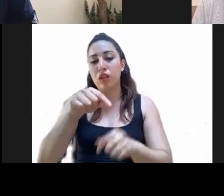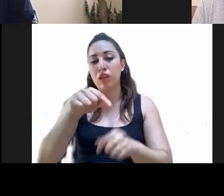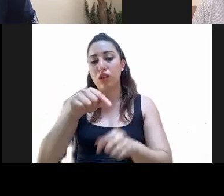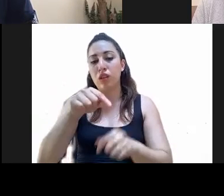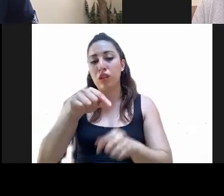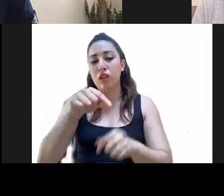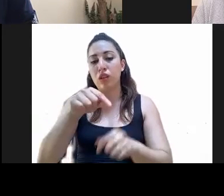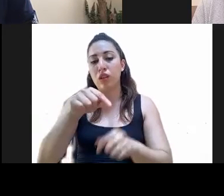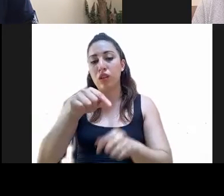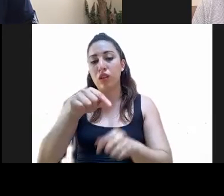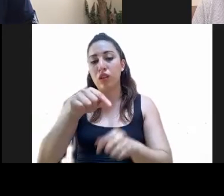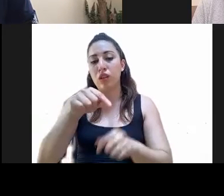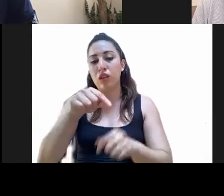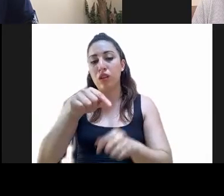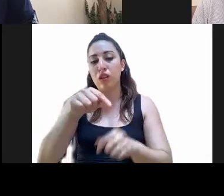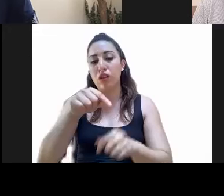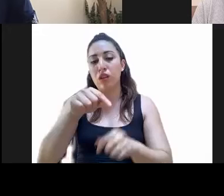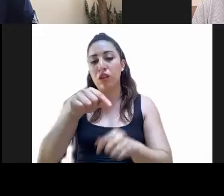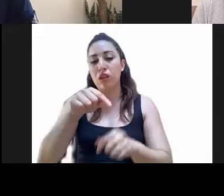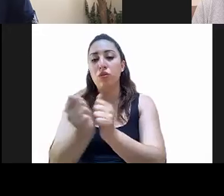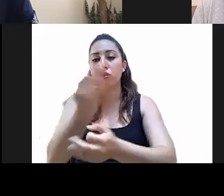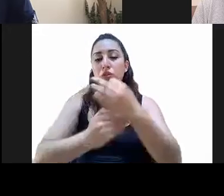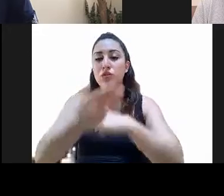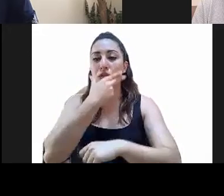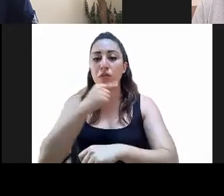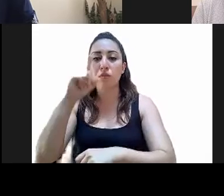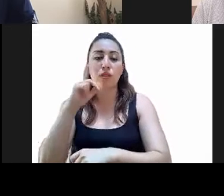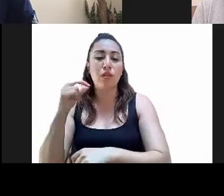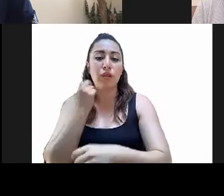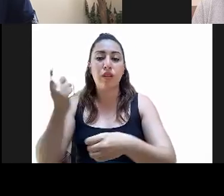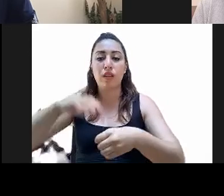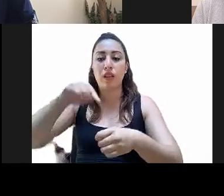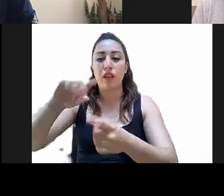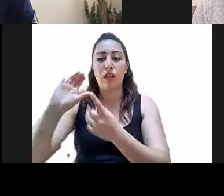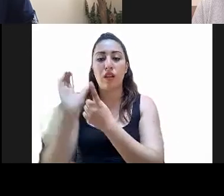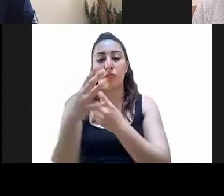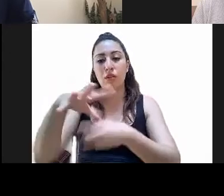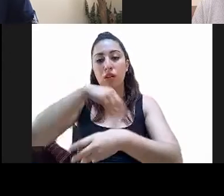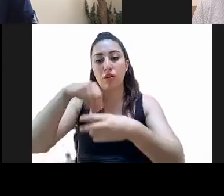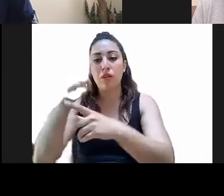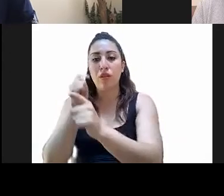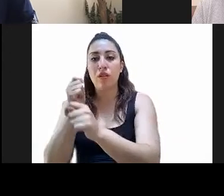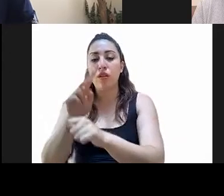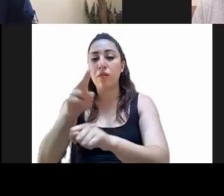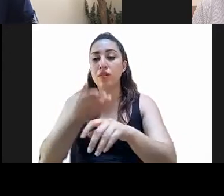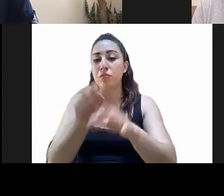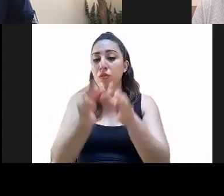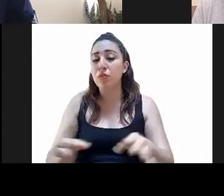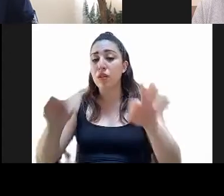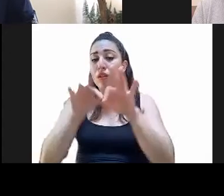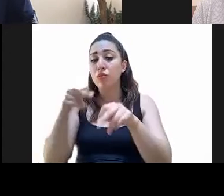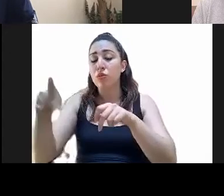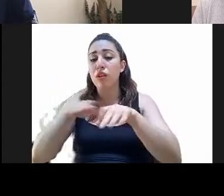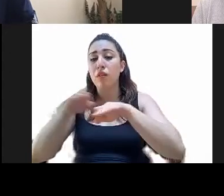agradecer el apoyo de las y los diputados que integran esta comisión, el cual ha sido fundamental para desarrollar los trabajos